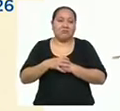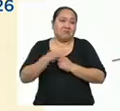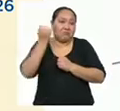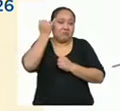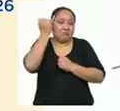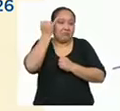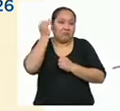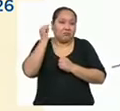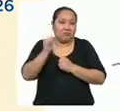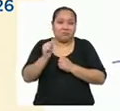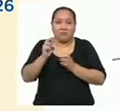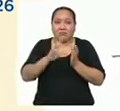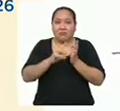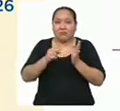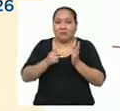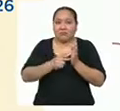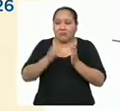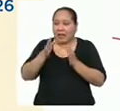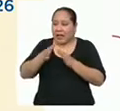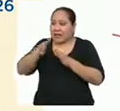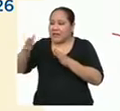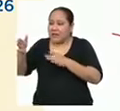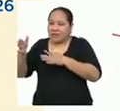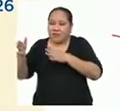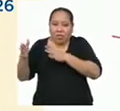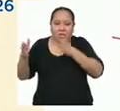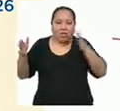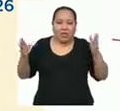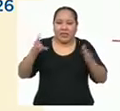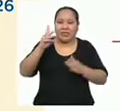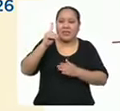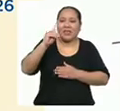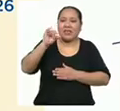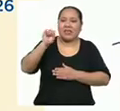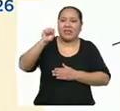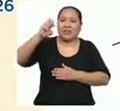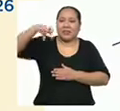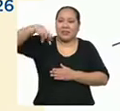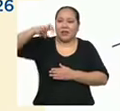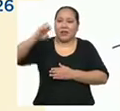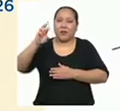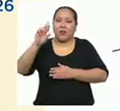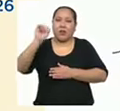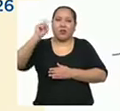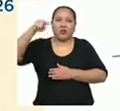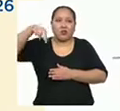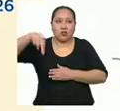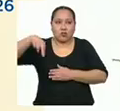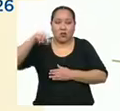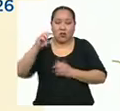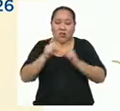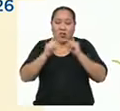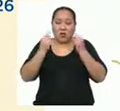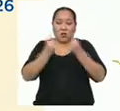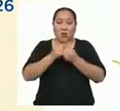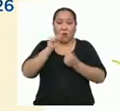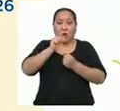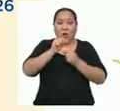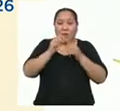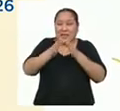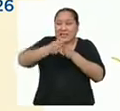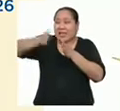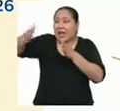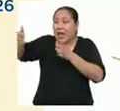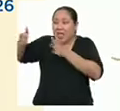Supongo que eso quiere decir que la separación o dispersión de la sección A con respecto a la media es mucho mayor